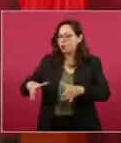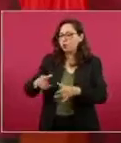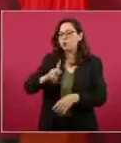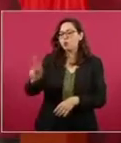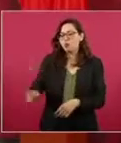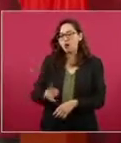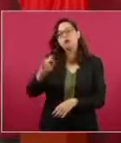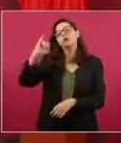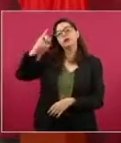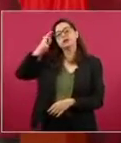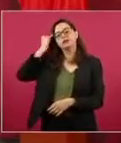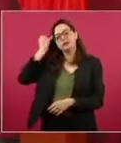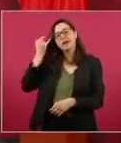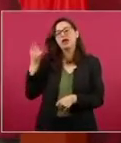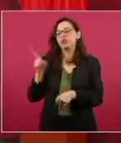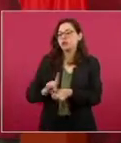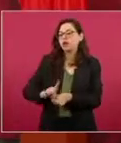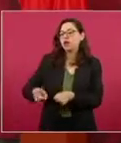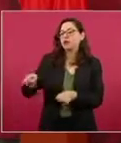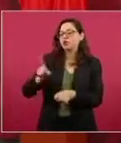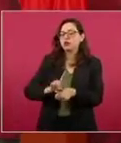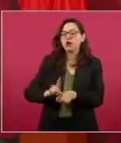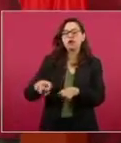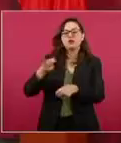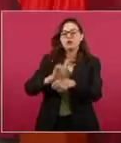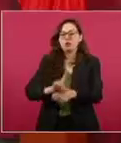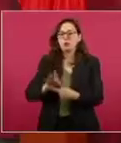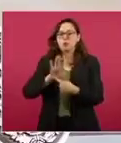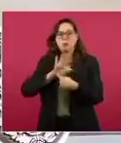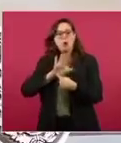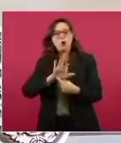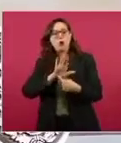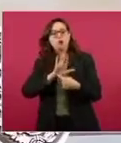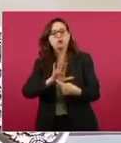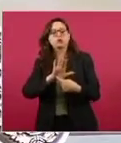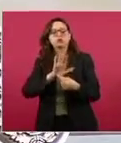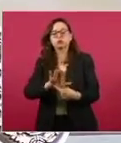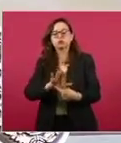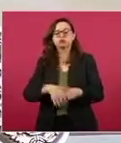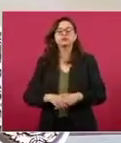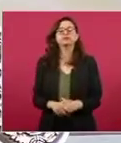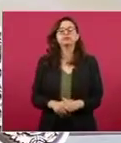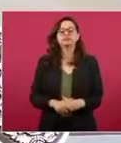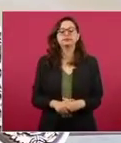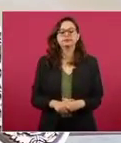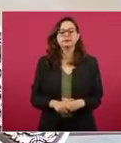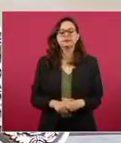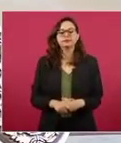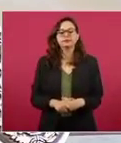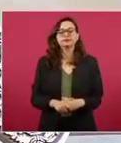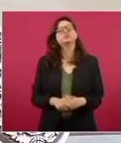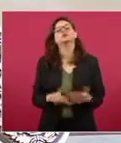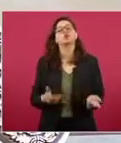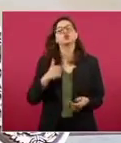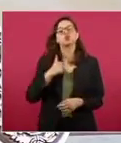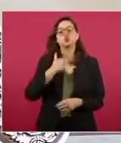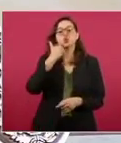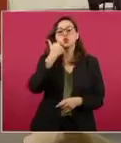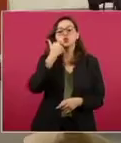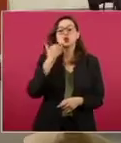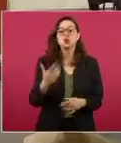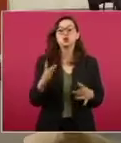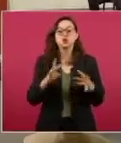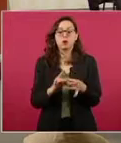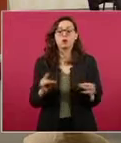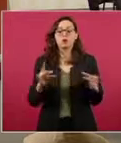de nuestro país en su diversidad. Quisiera destacar cómo el